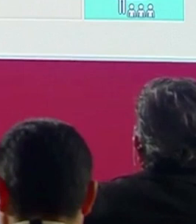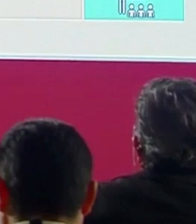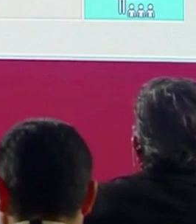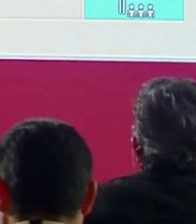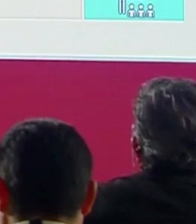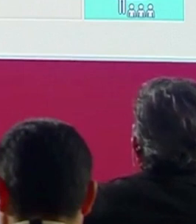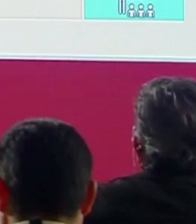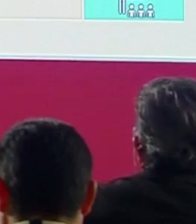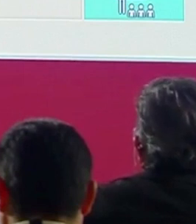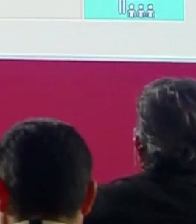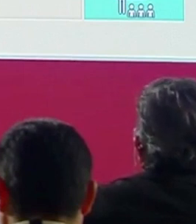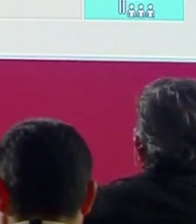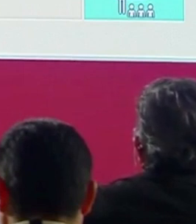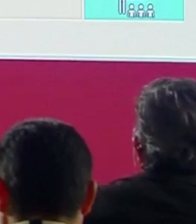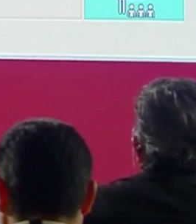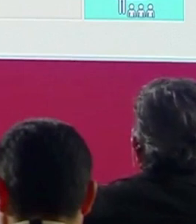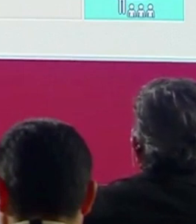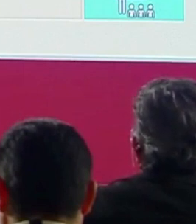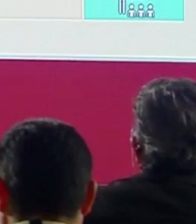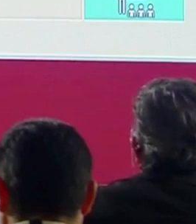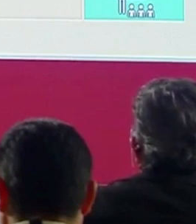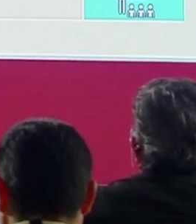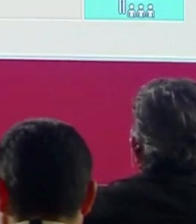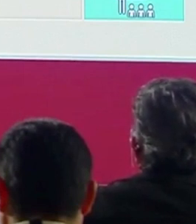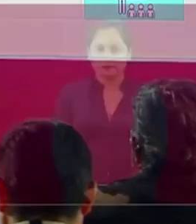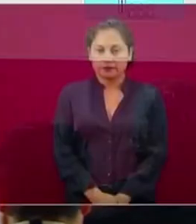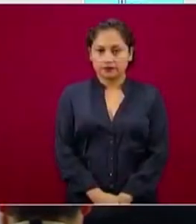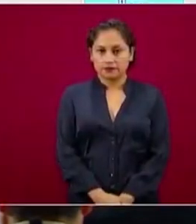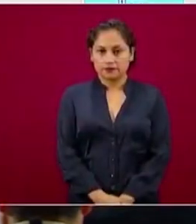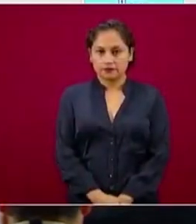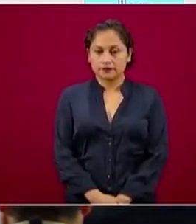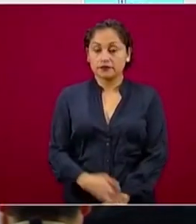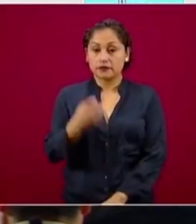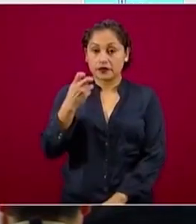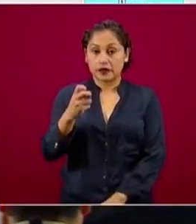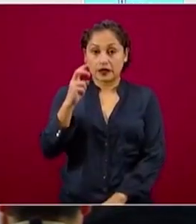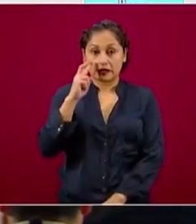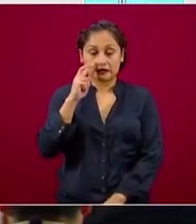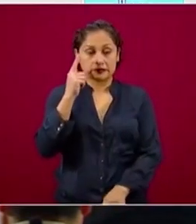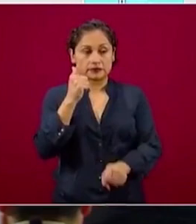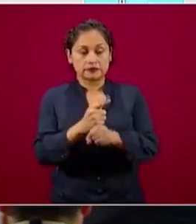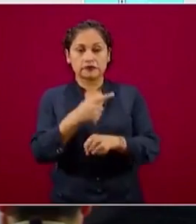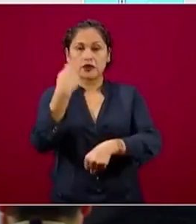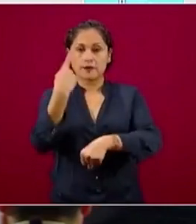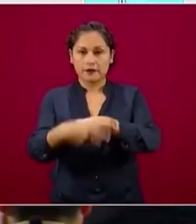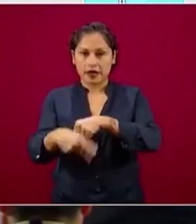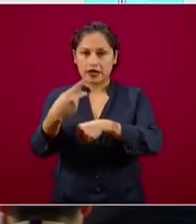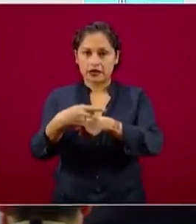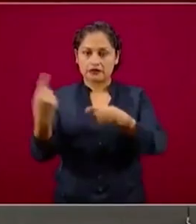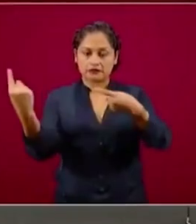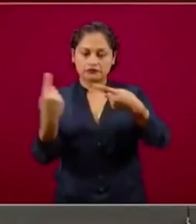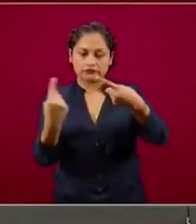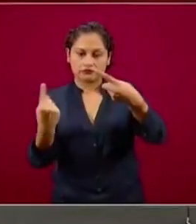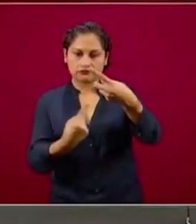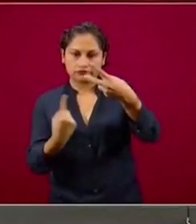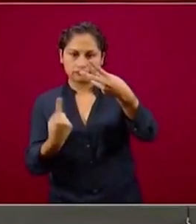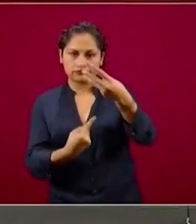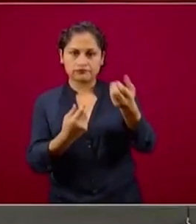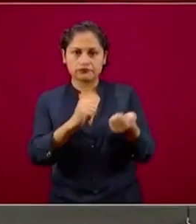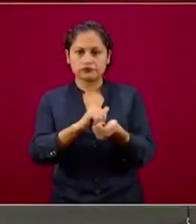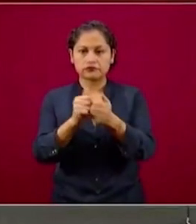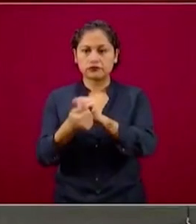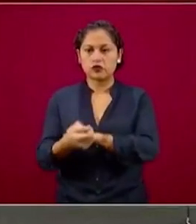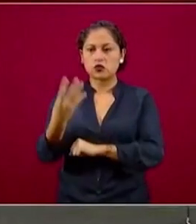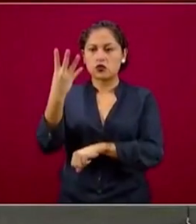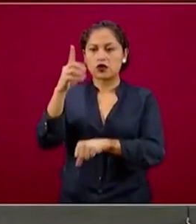reponerse de la alteración. Entonces, esa es la perspectiva de riesgo con estos indicadores. Nos va a dar cuatro colores, verde,